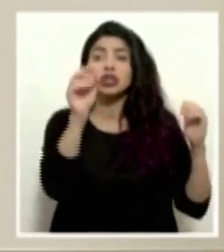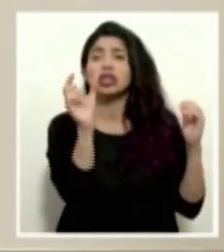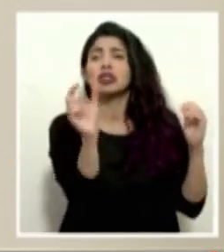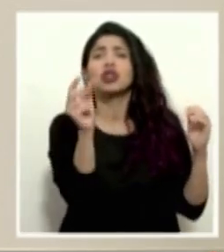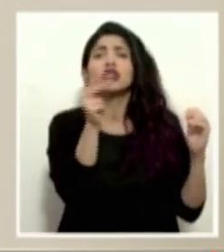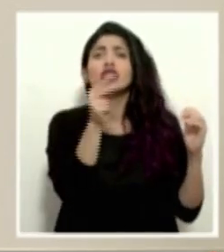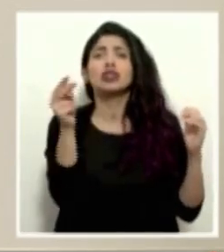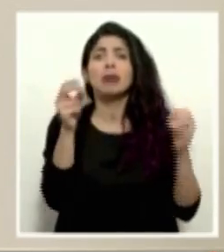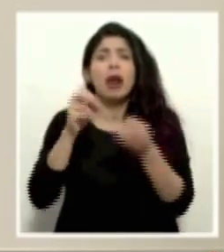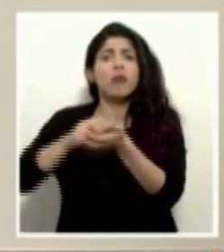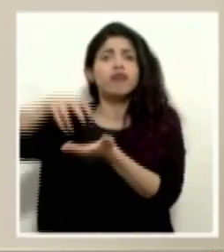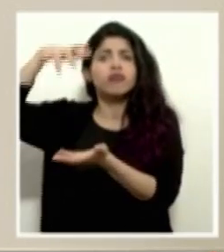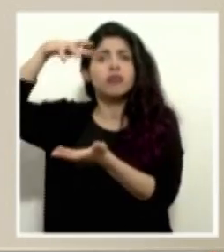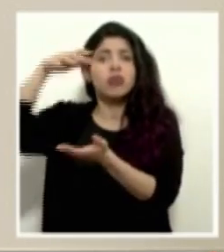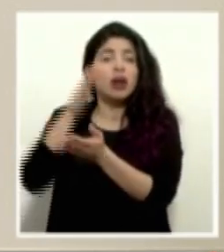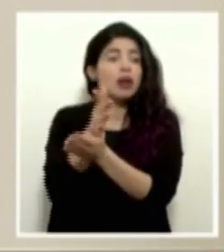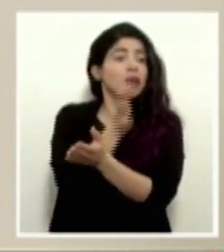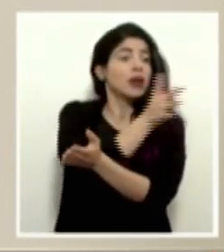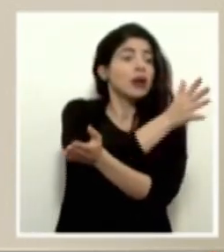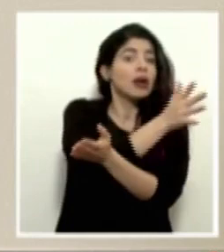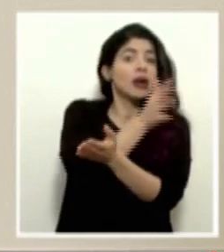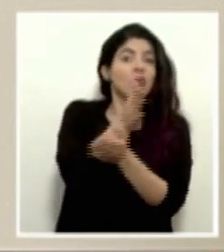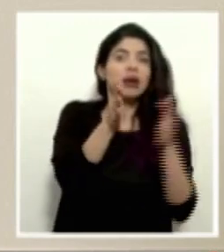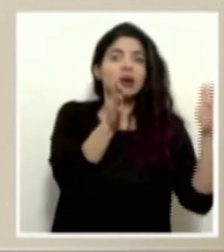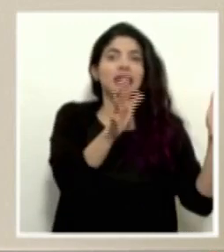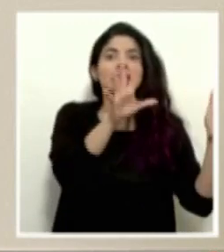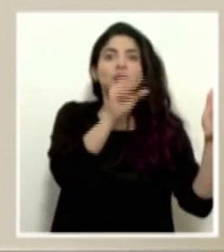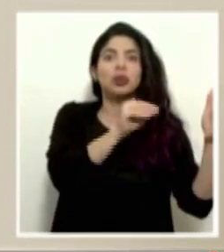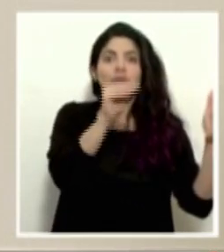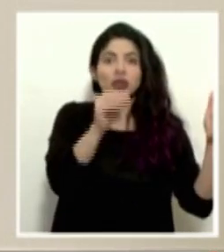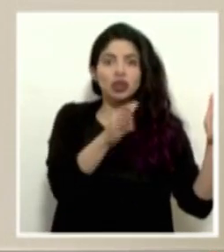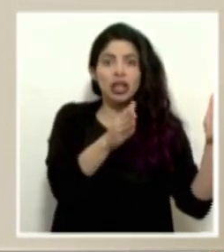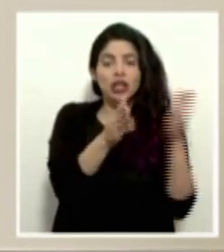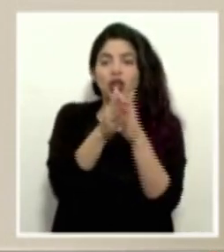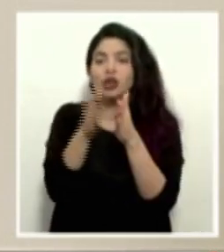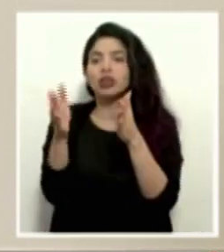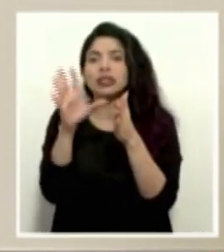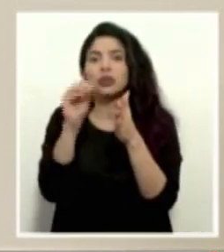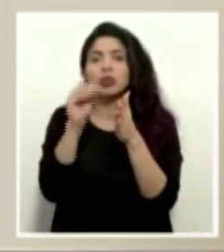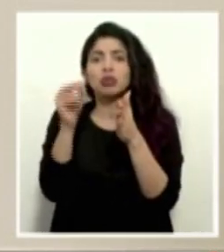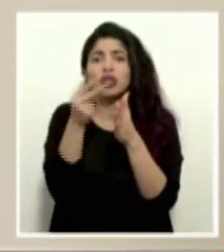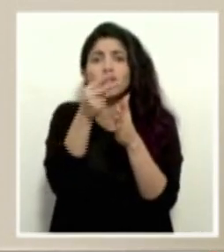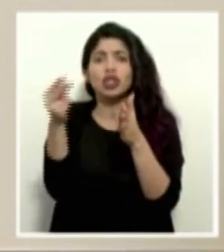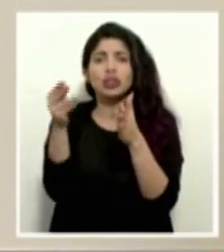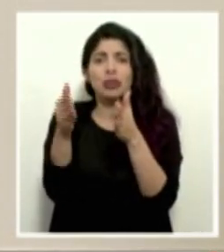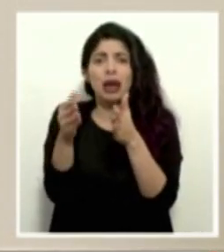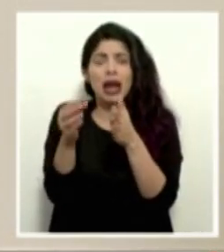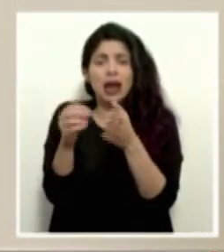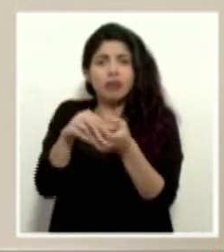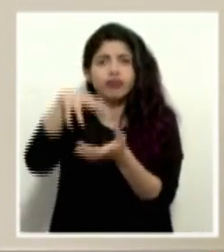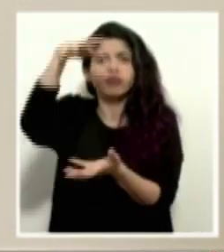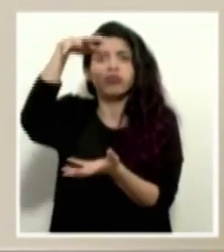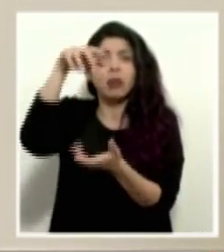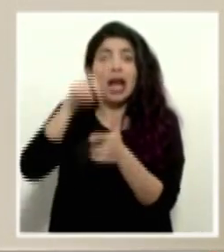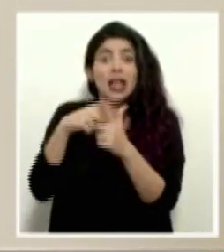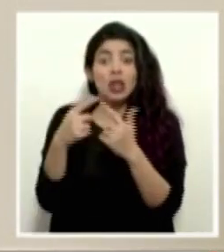y un poquito de todo lo que hemos tenido en la pandemia, ustedes ya pues como indicaba anteriormente, lo que estamos aquí buscando es que en el momento que